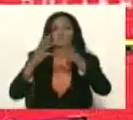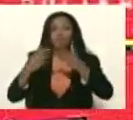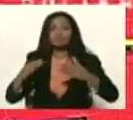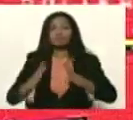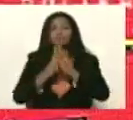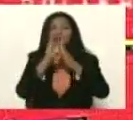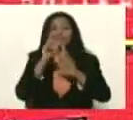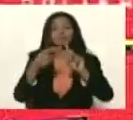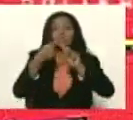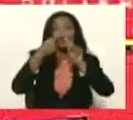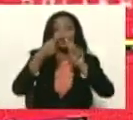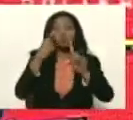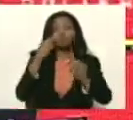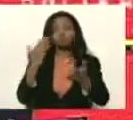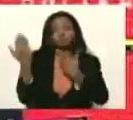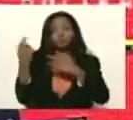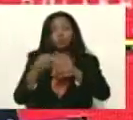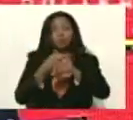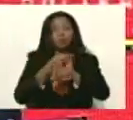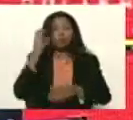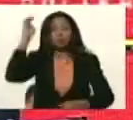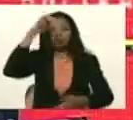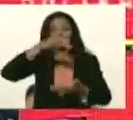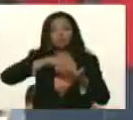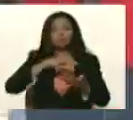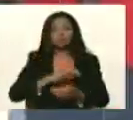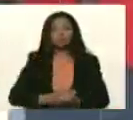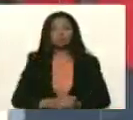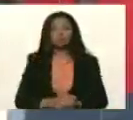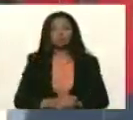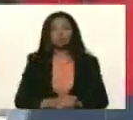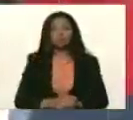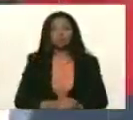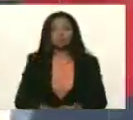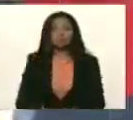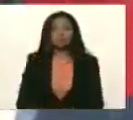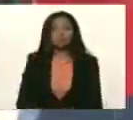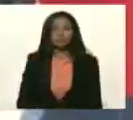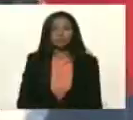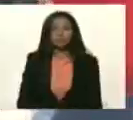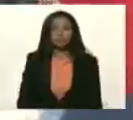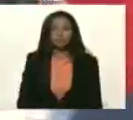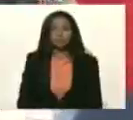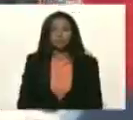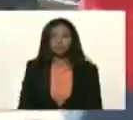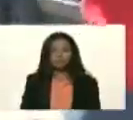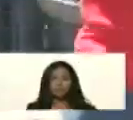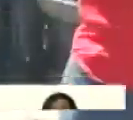adelante compañero gobernador que viva la patria